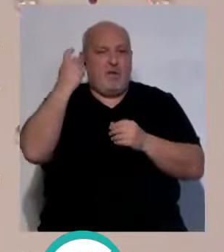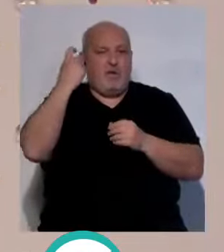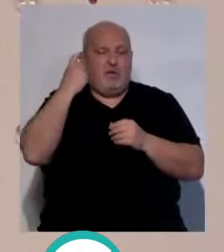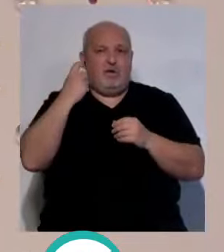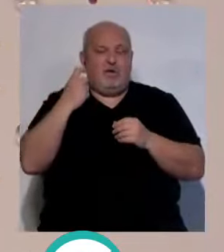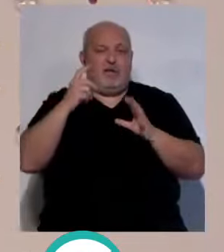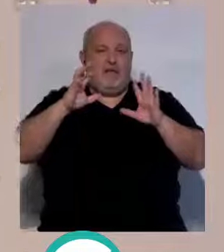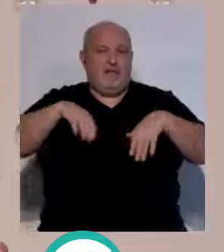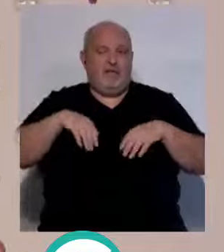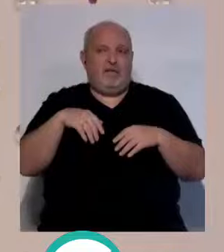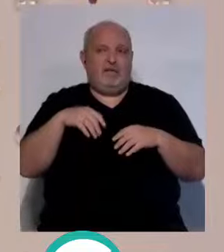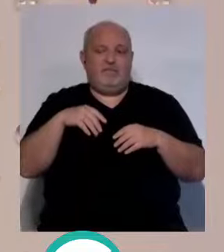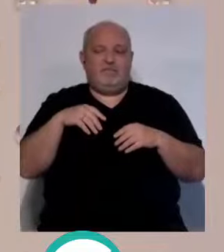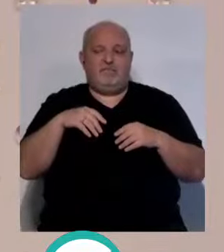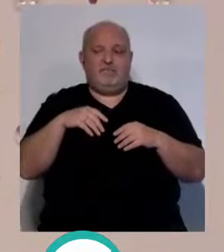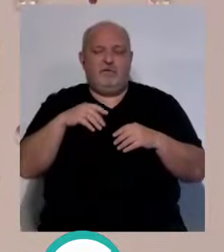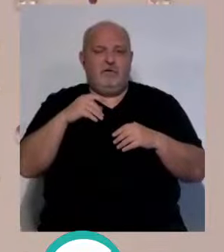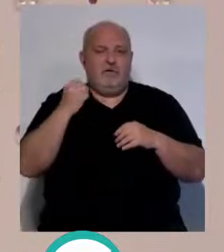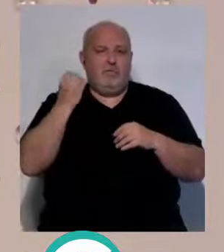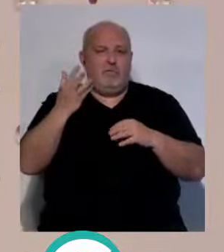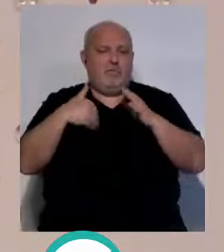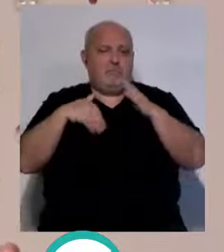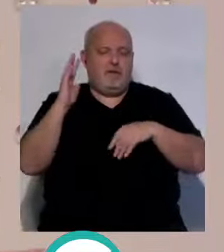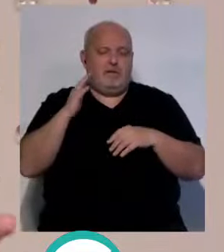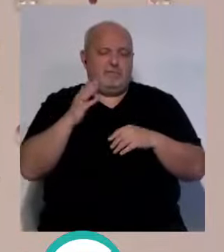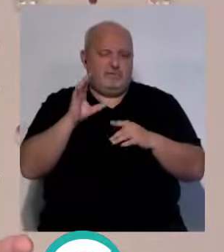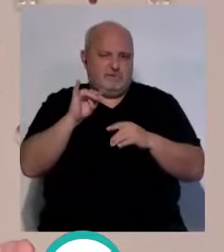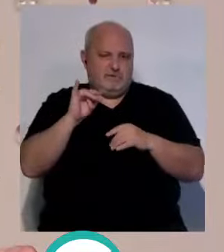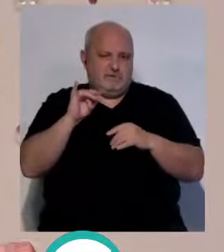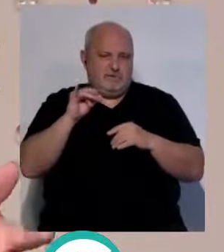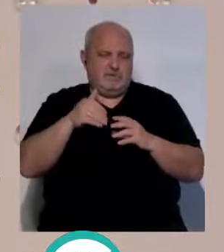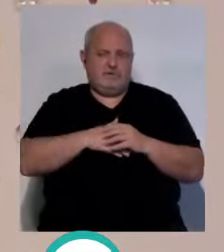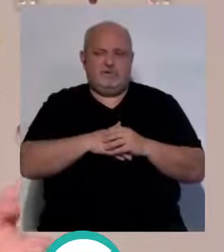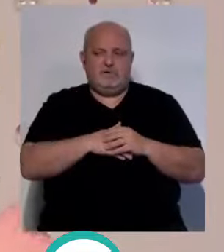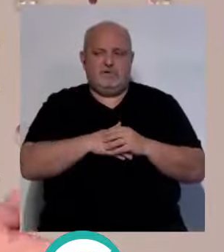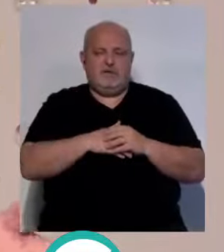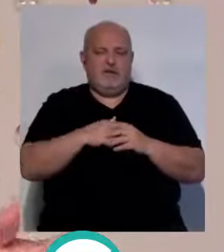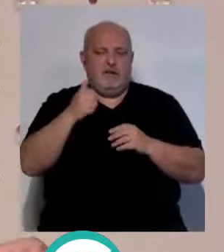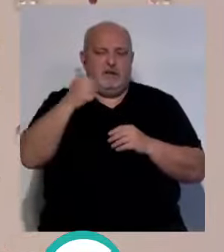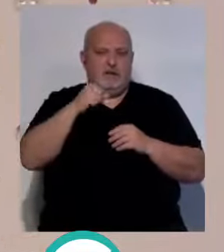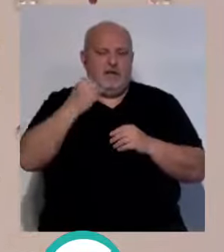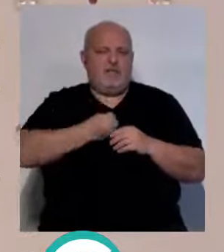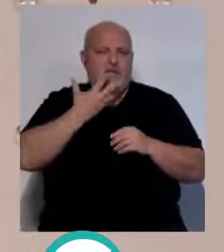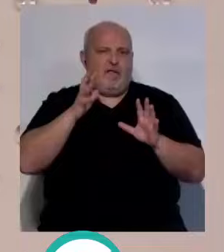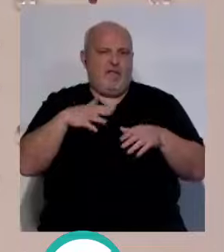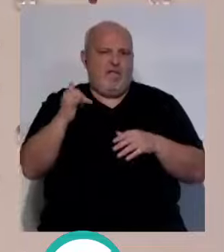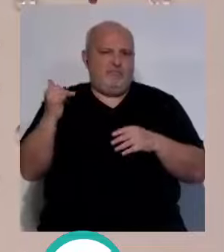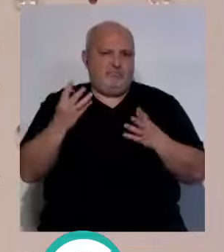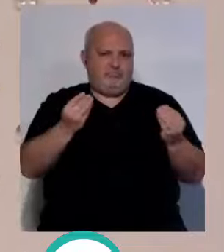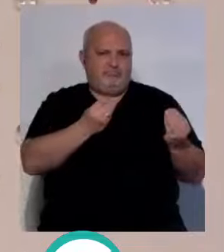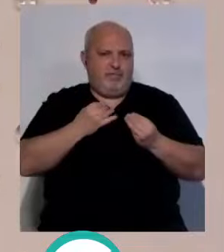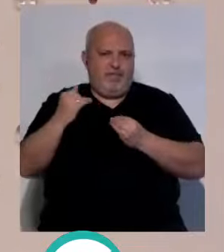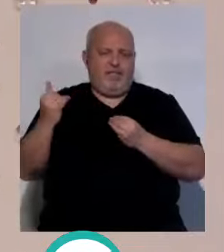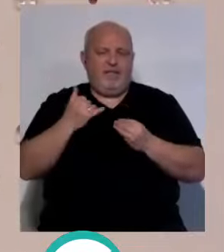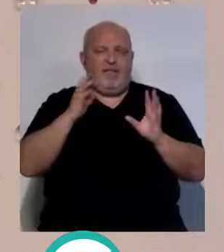el campus de Cádiz es un campo más numeroso, evidentemente. Los chicos son aficionados al Cádiz y